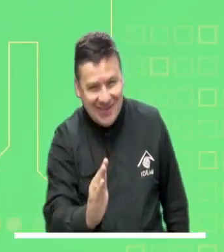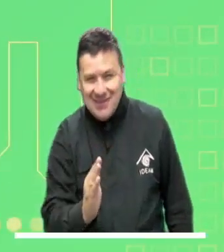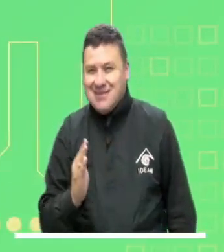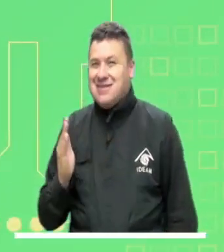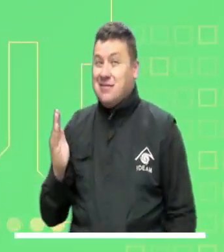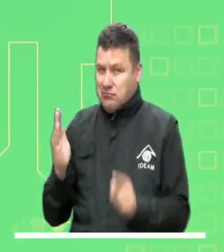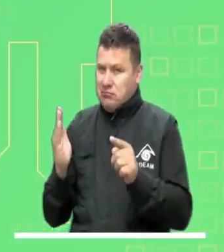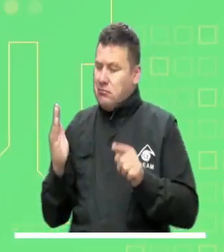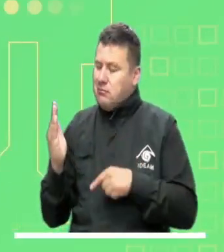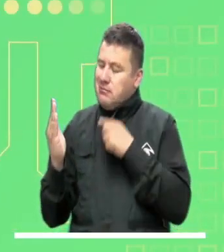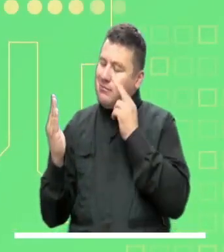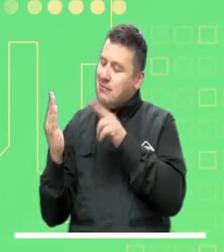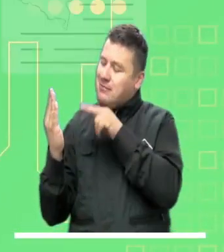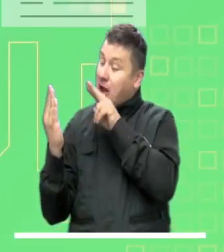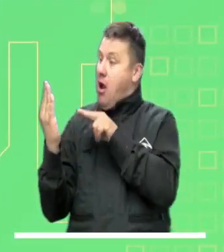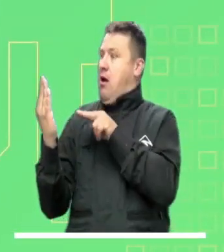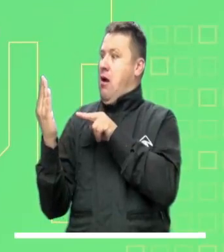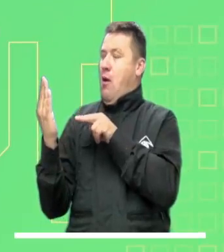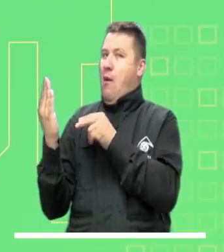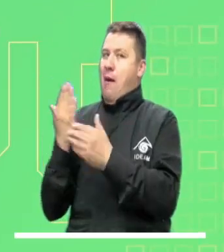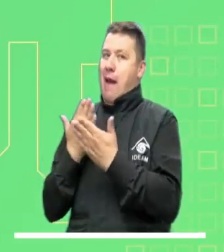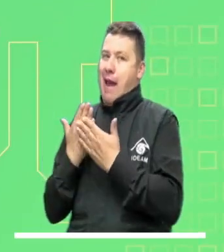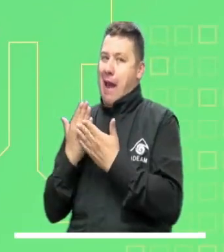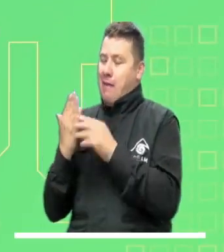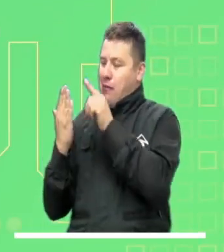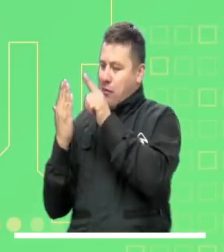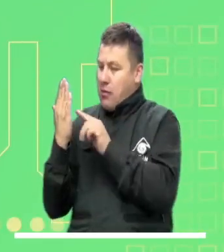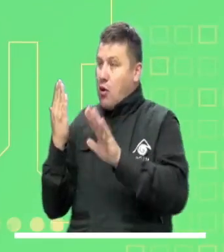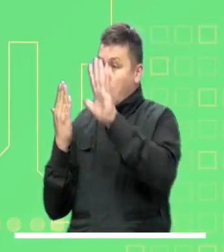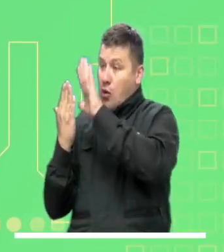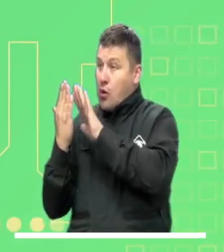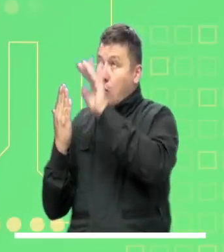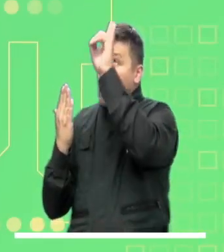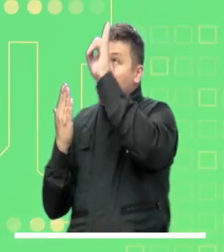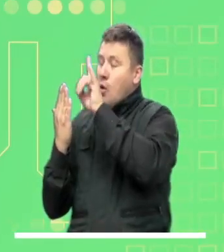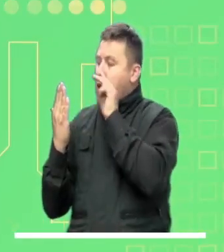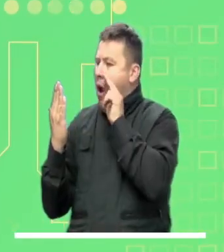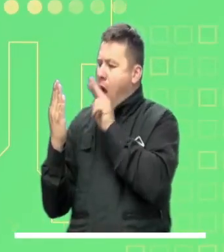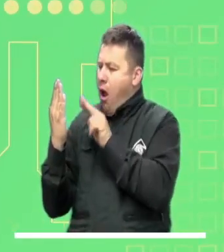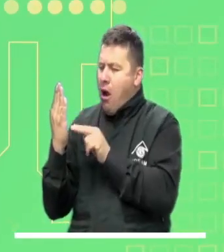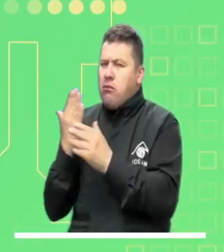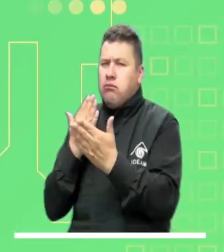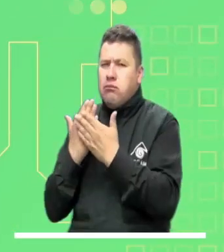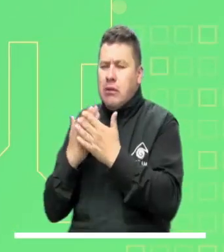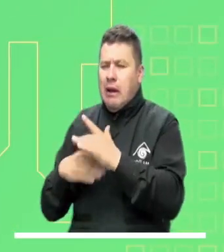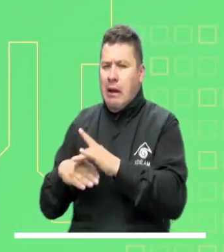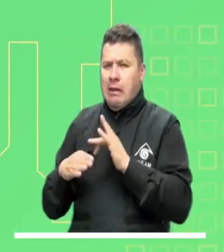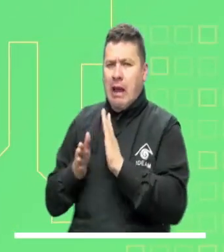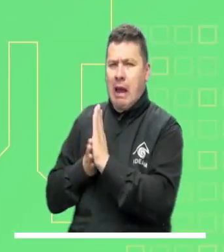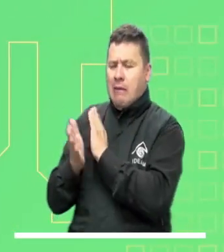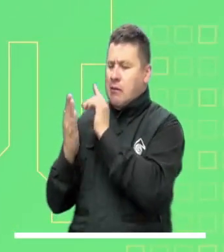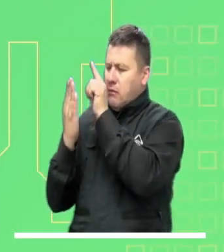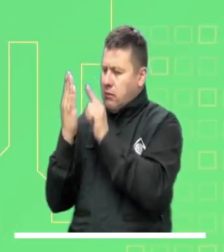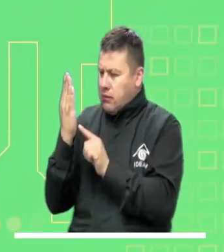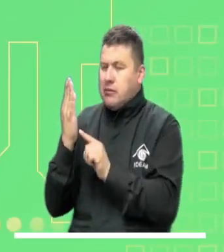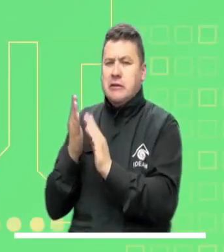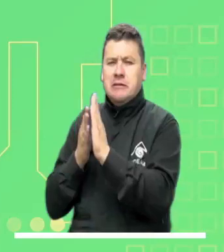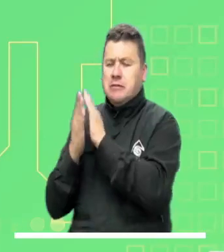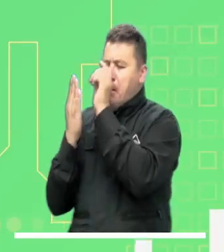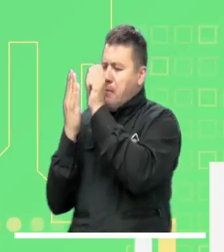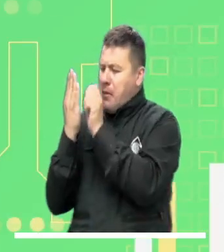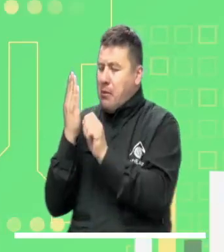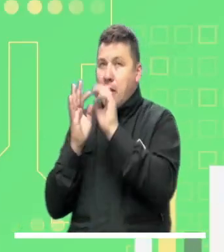Consulte los pronósticos del estado del tiempo, las imágenes satelitales y conozca las principales alertas tempranas.